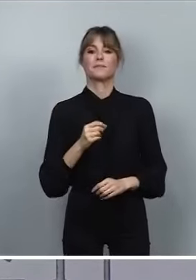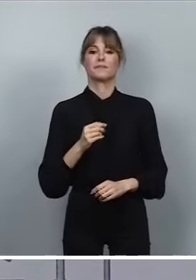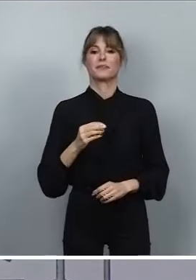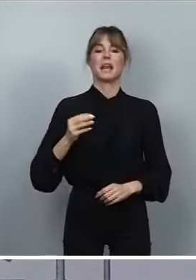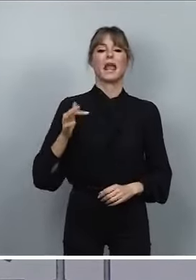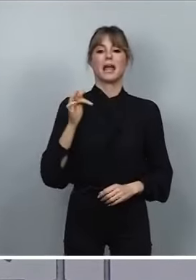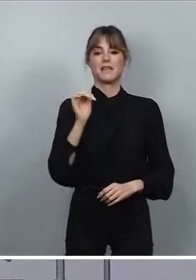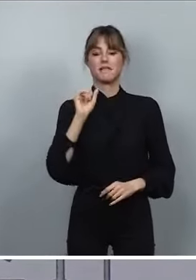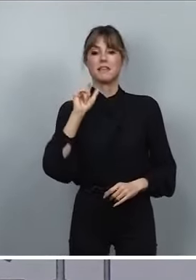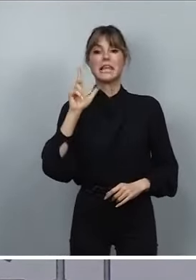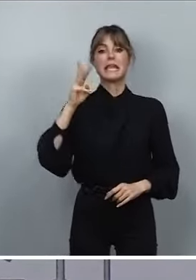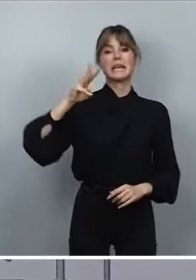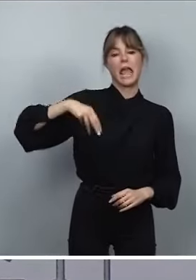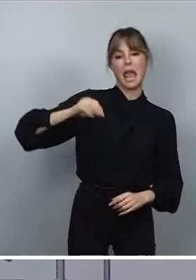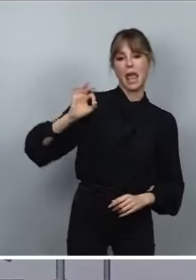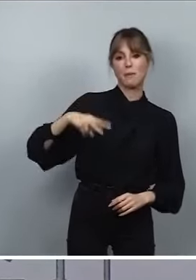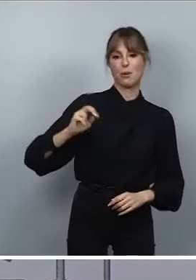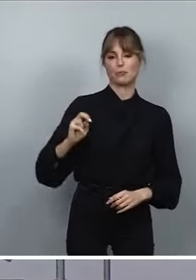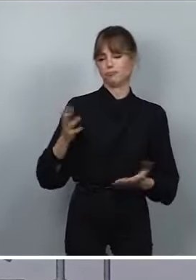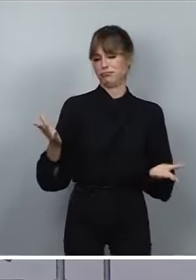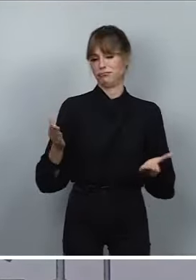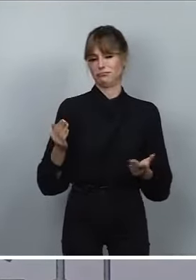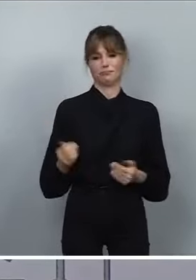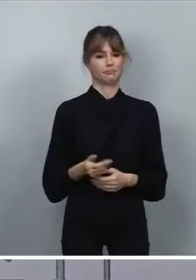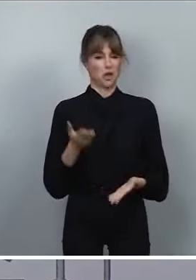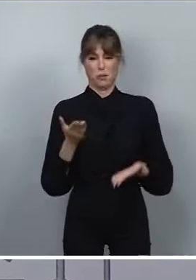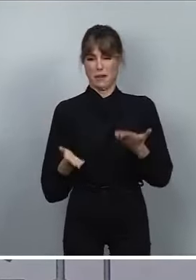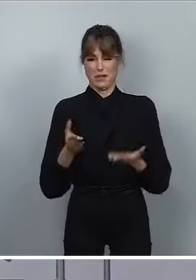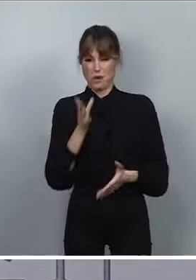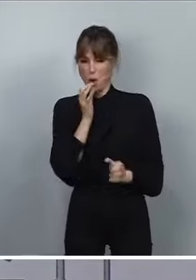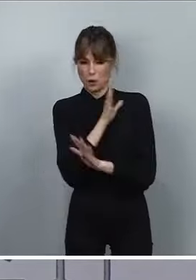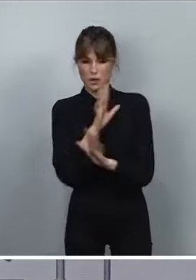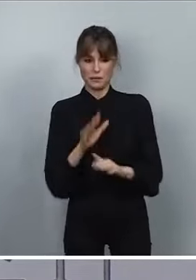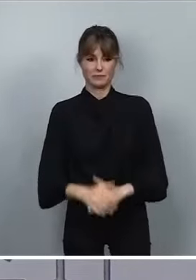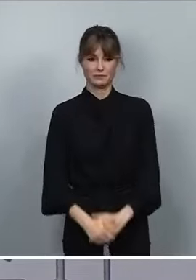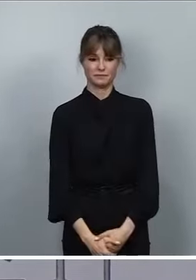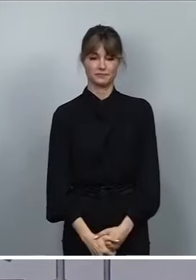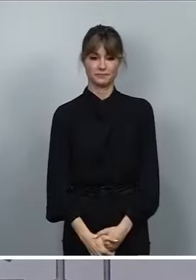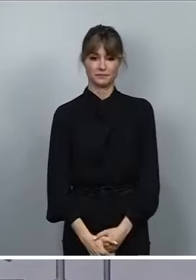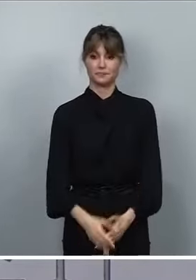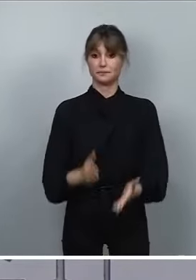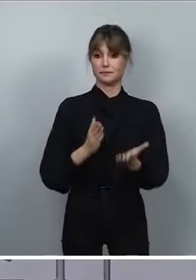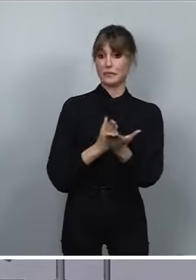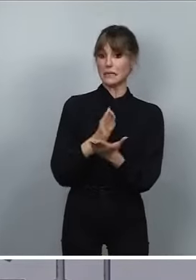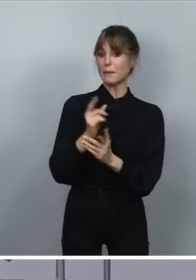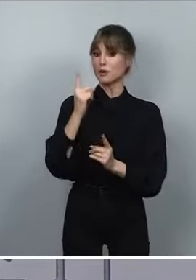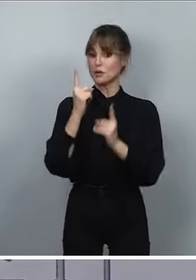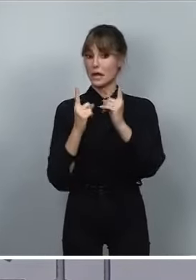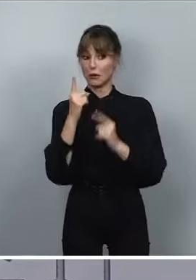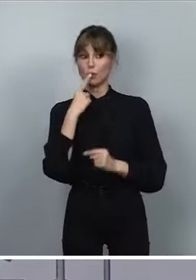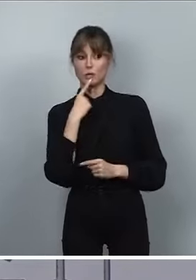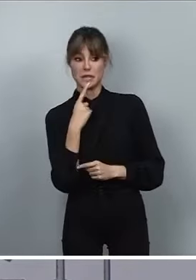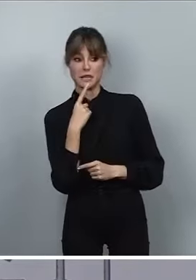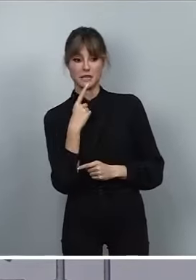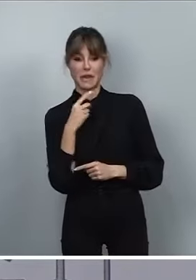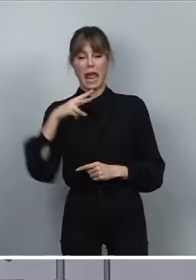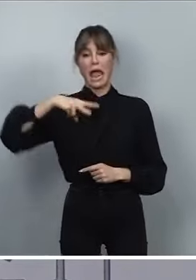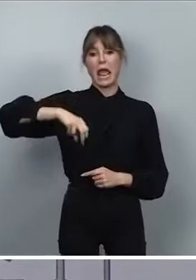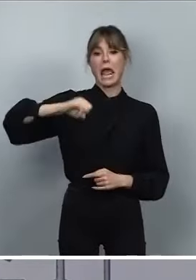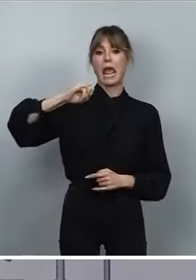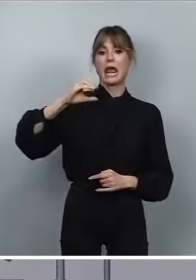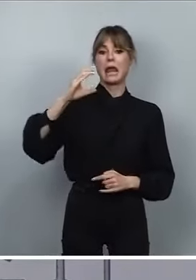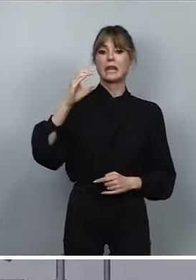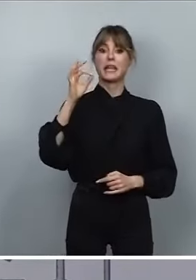fue una comparecencia grotesca. Algunos de los medios han hablado de un nuevo pequeño Nicolás.